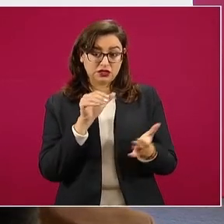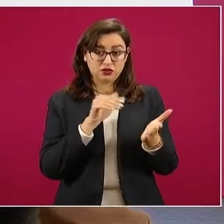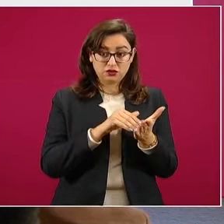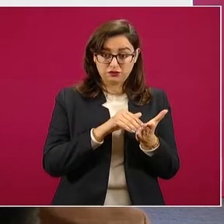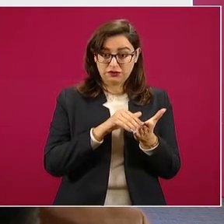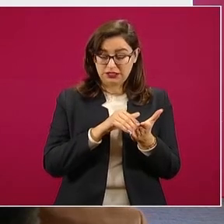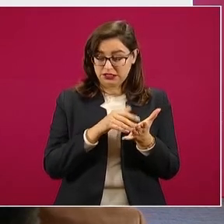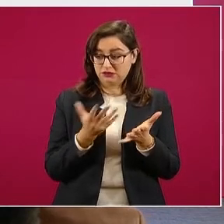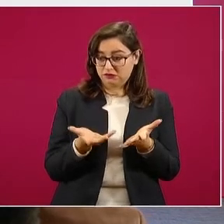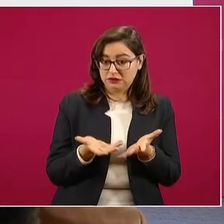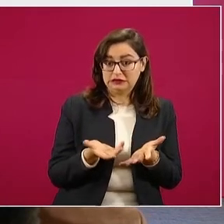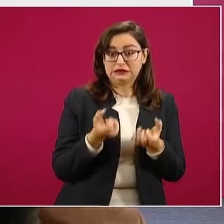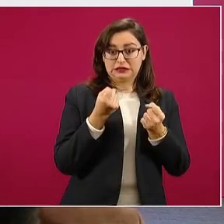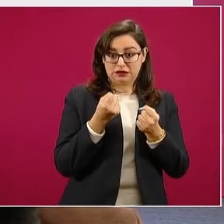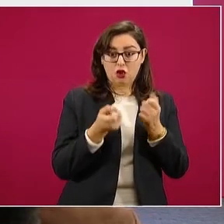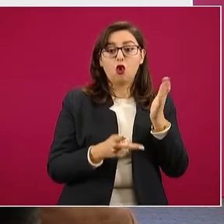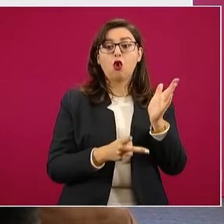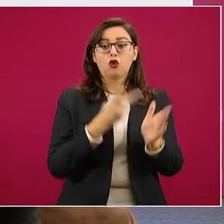nos faltan 500 mil.